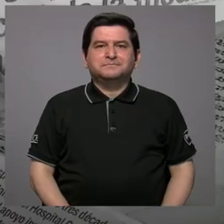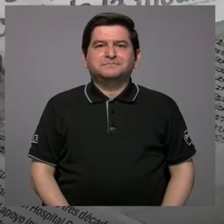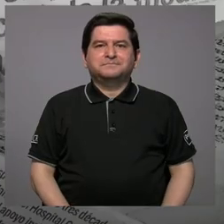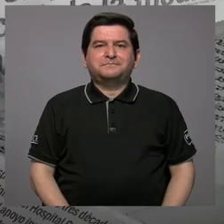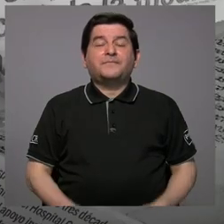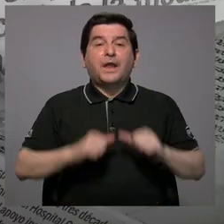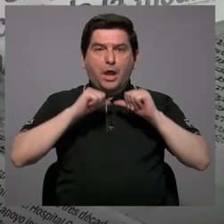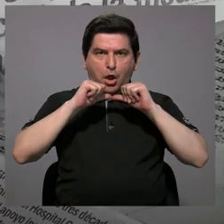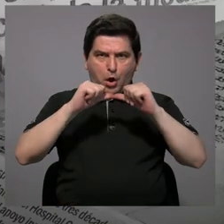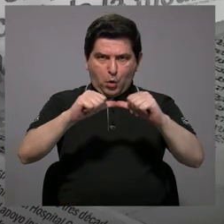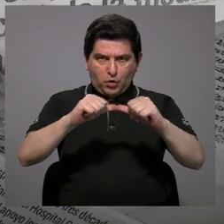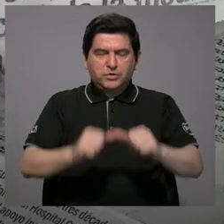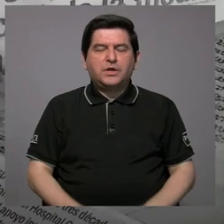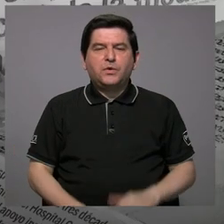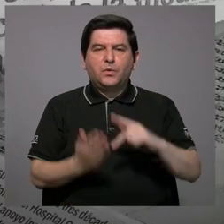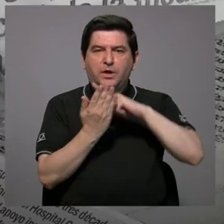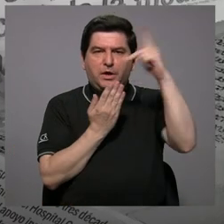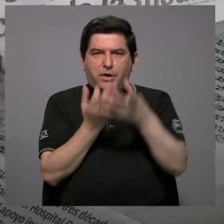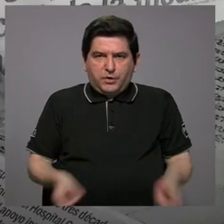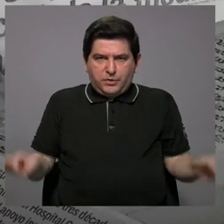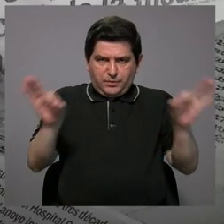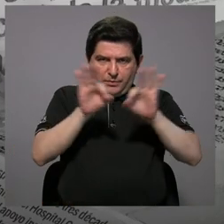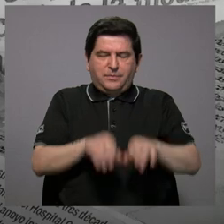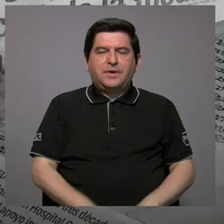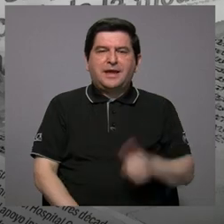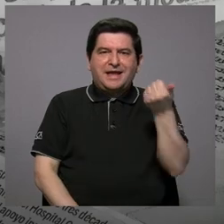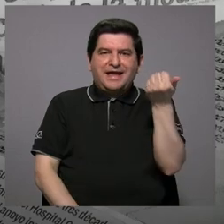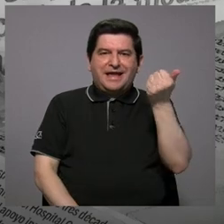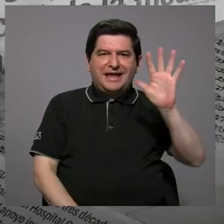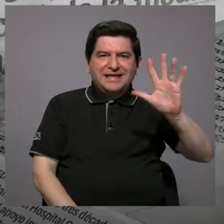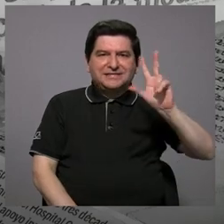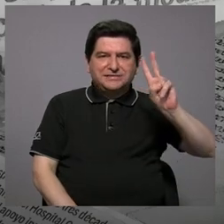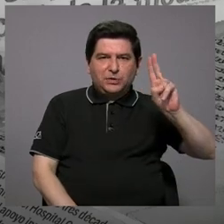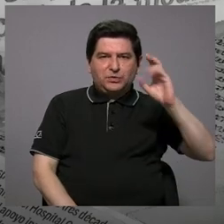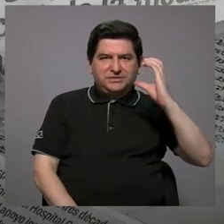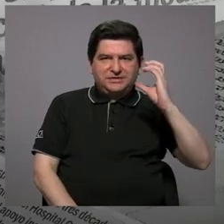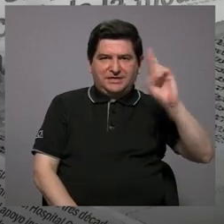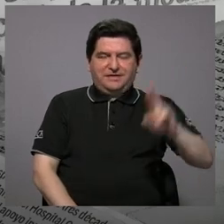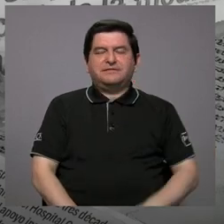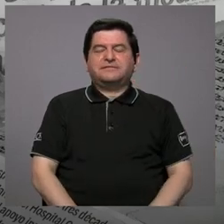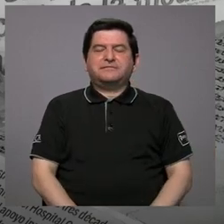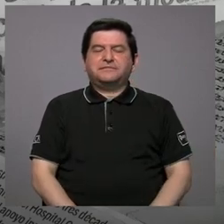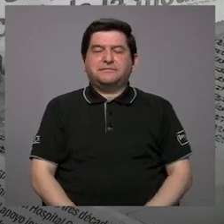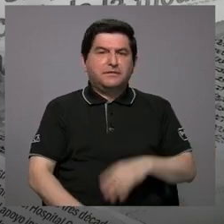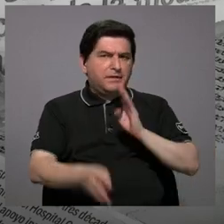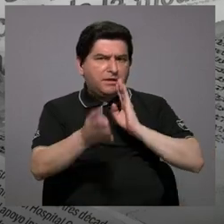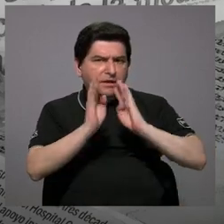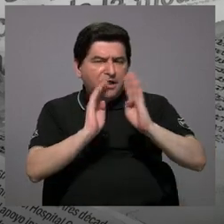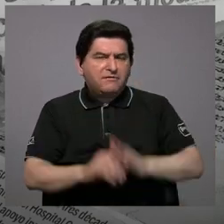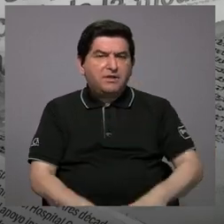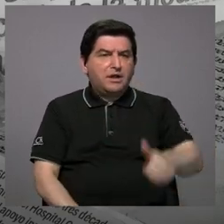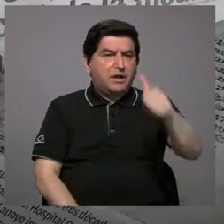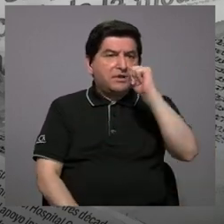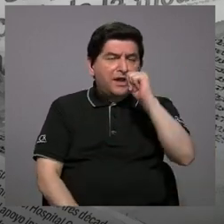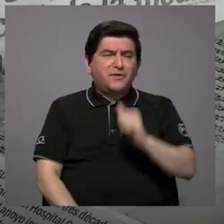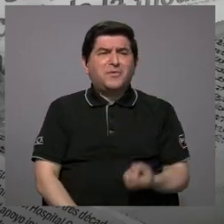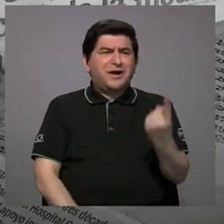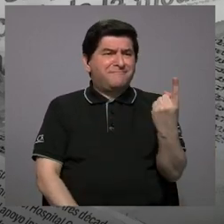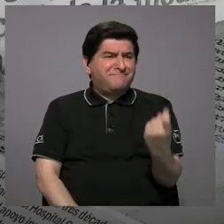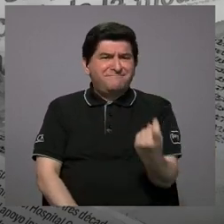Bueno, estamos de regreso con lo que importa aquí por Canal 15 UCR y hablando sobre el agua, el